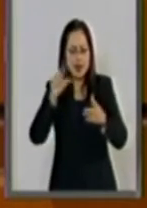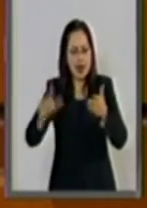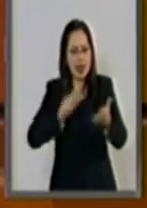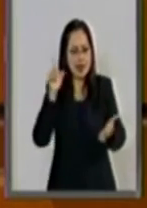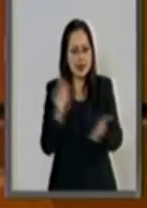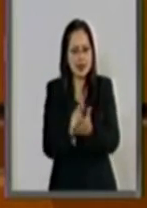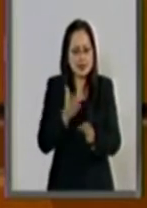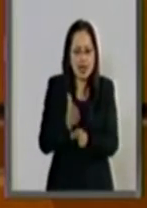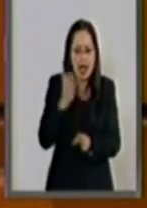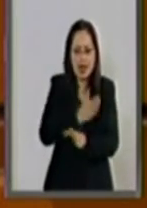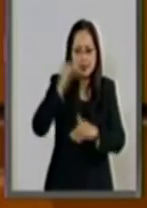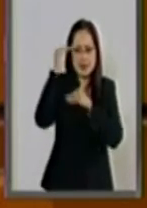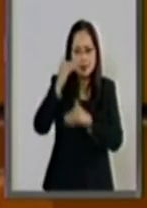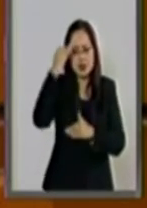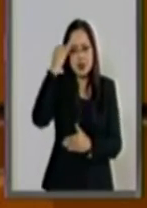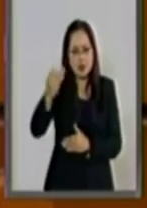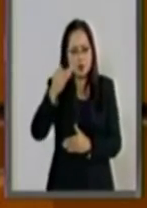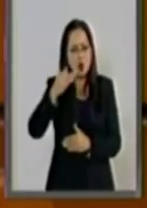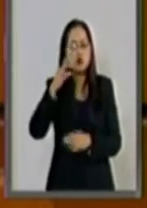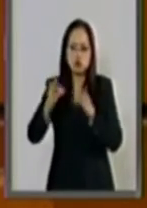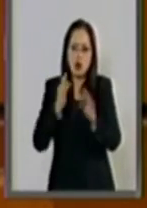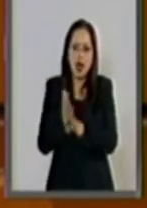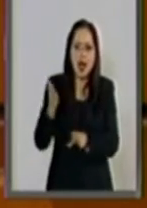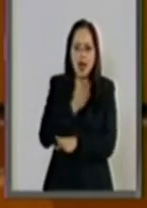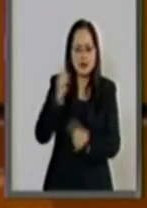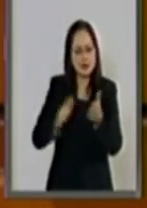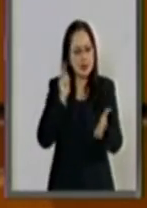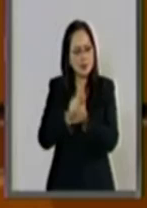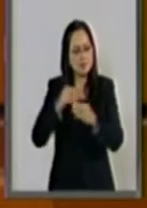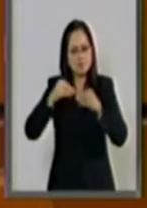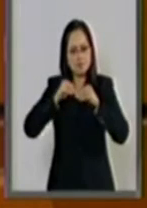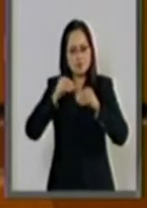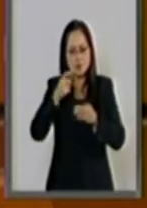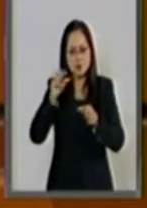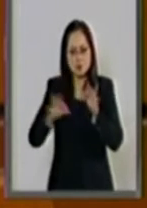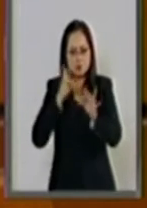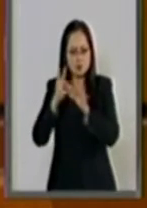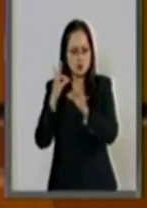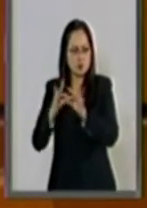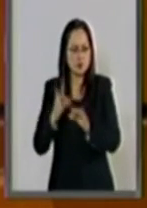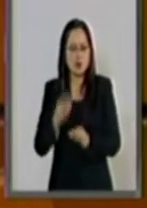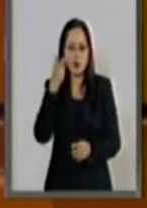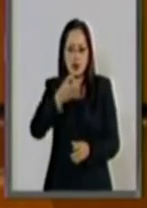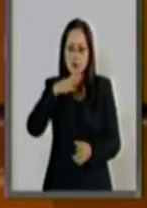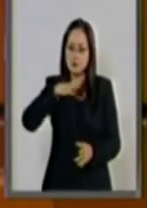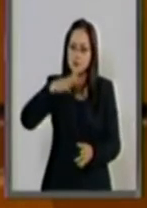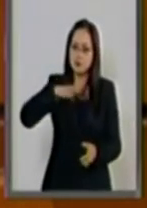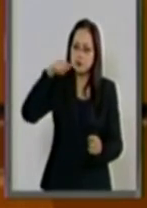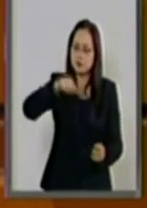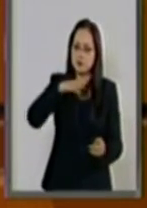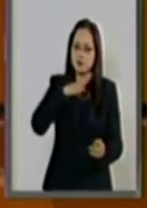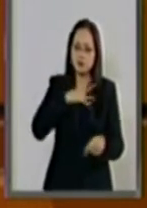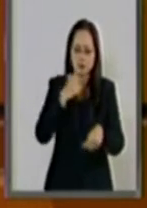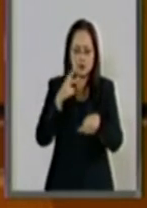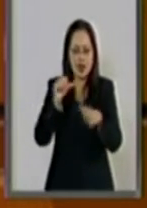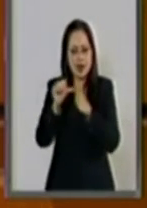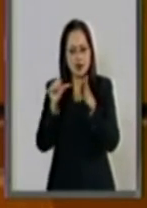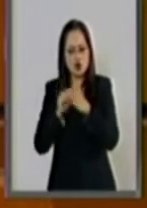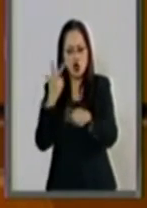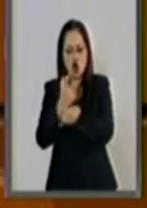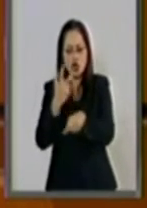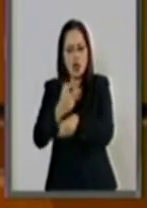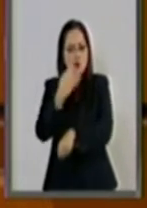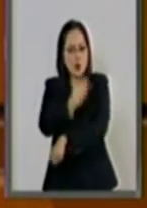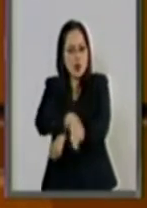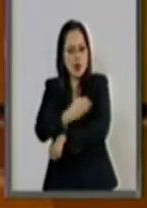de que se venza el plazo. Se estableció también la previsión en este artículo octavo transitorio que